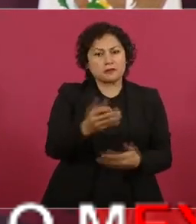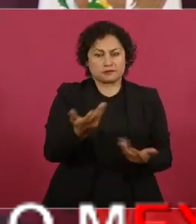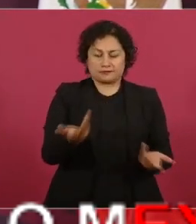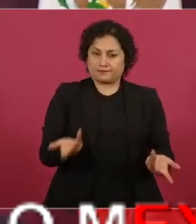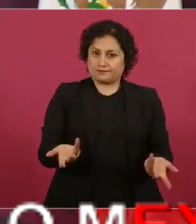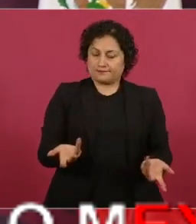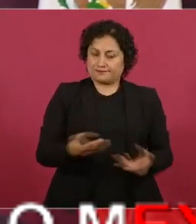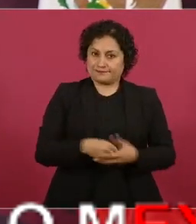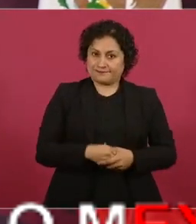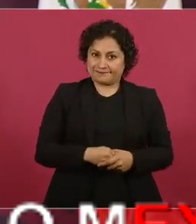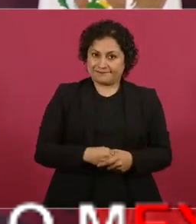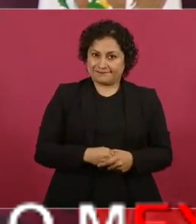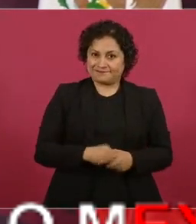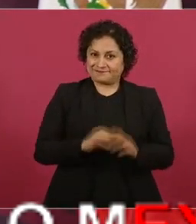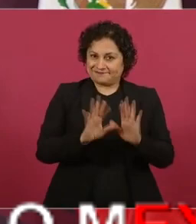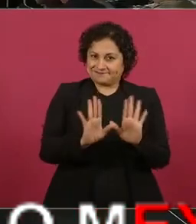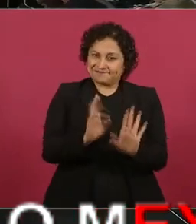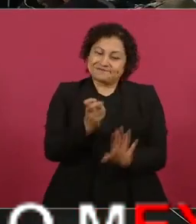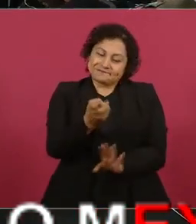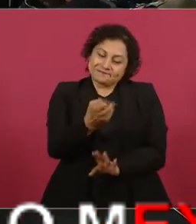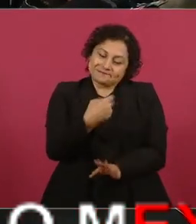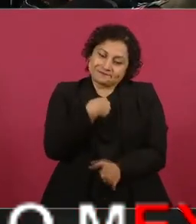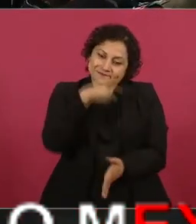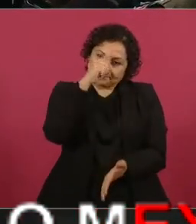Más que nada eso es lo que pienso, ¿no?